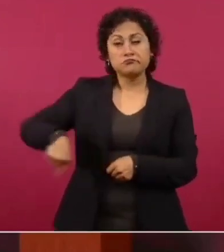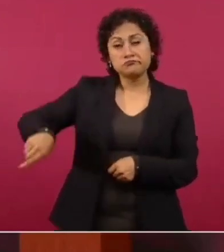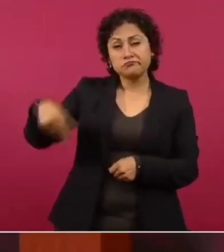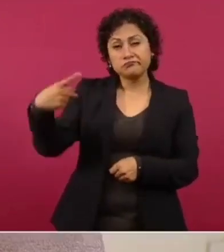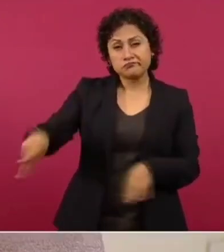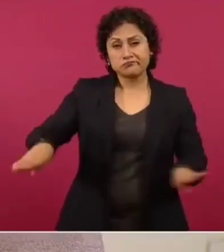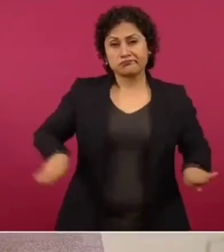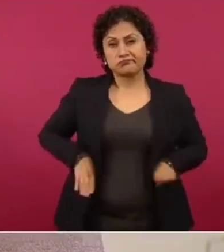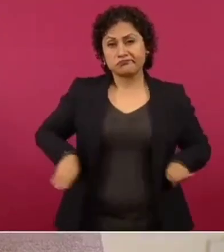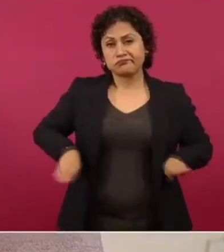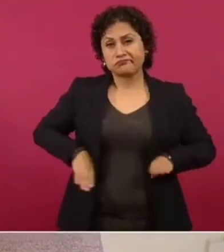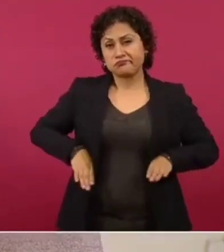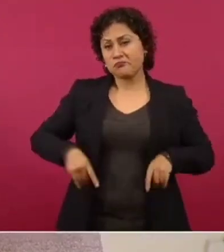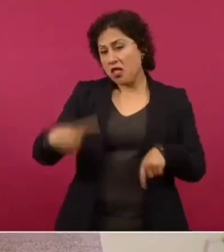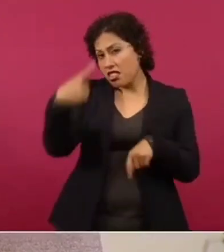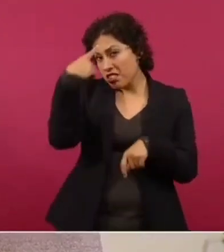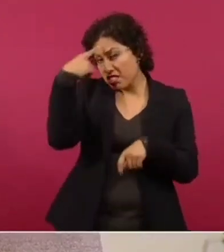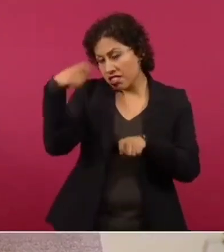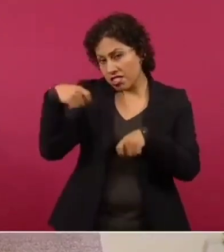más retrógrada.